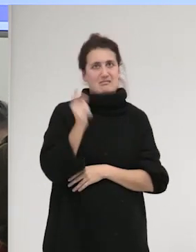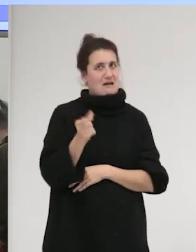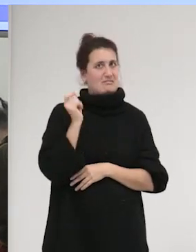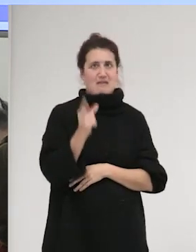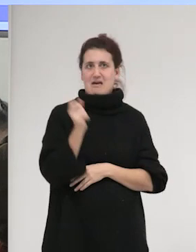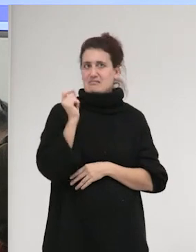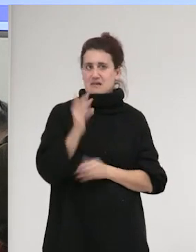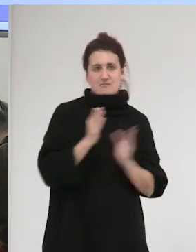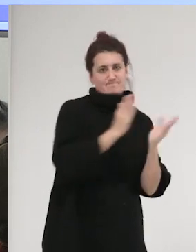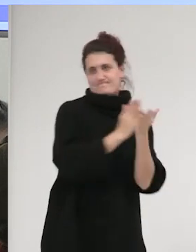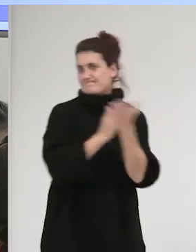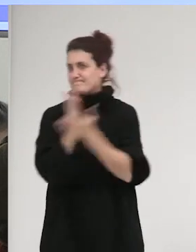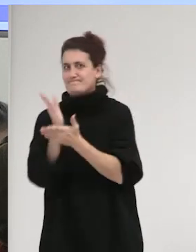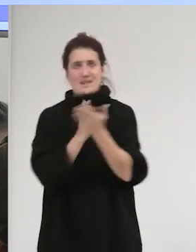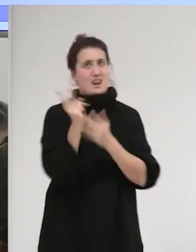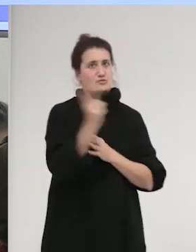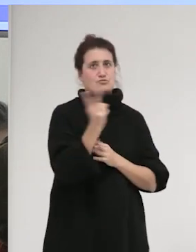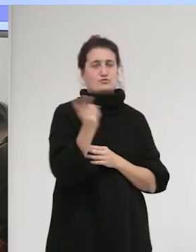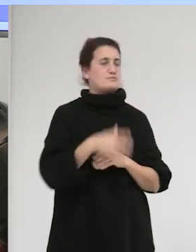dos vertientes, ¿no?